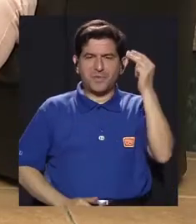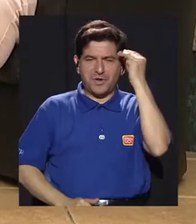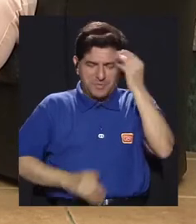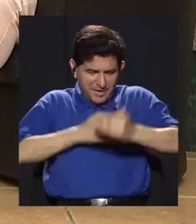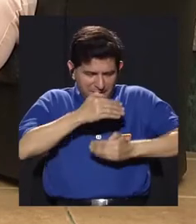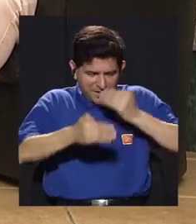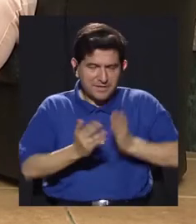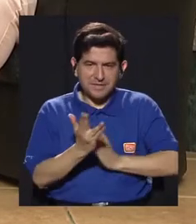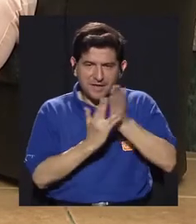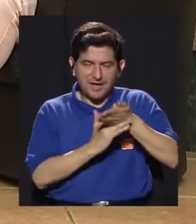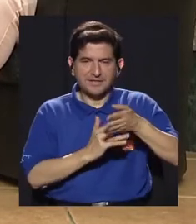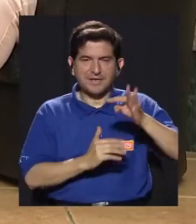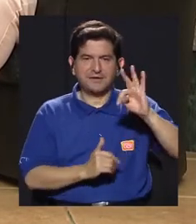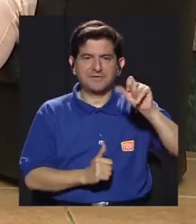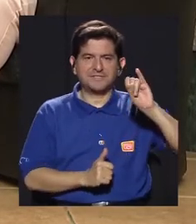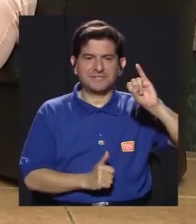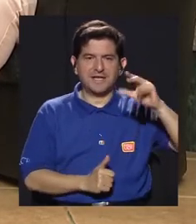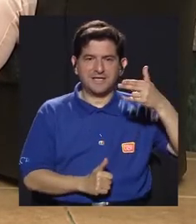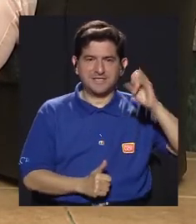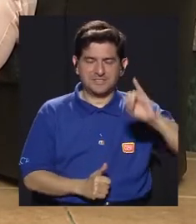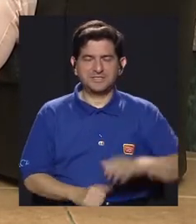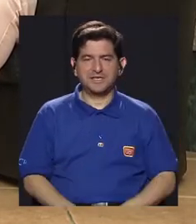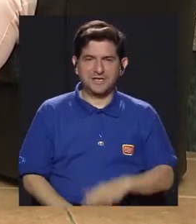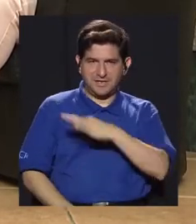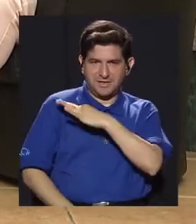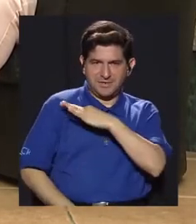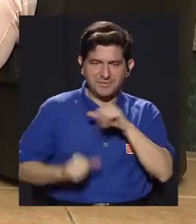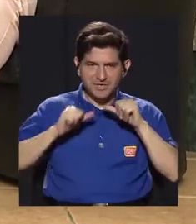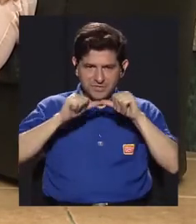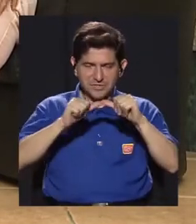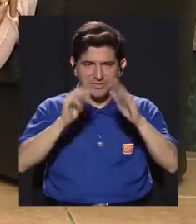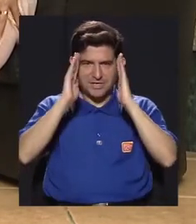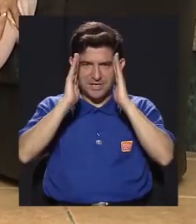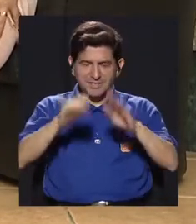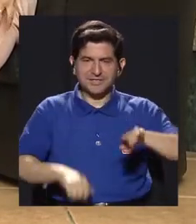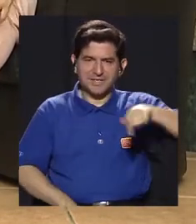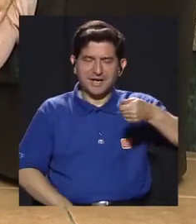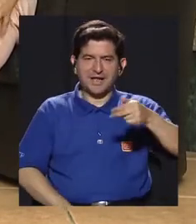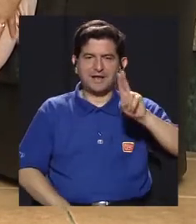Así es que la invitación para que continúe en sintonía de su canal UCR. Ya regresamos.